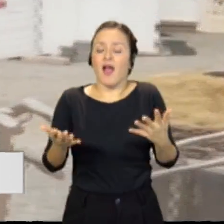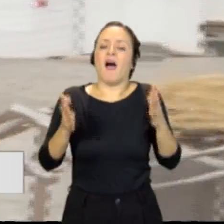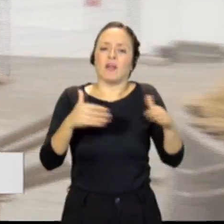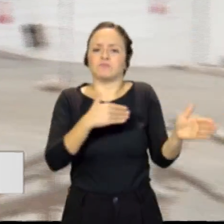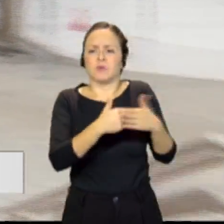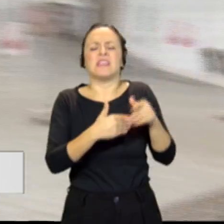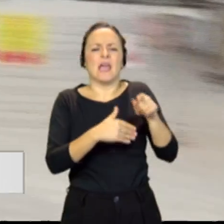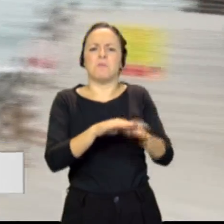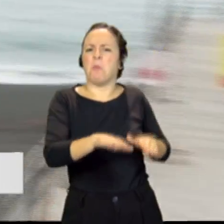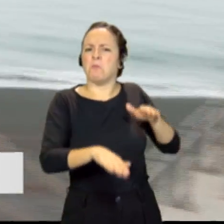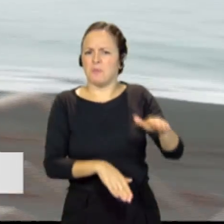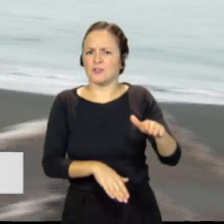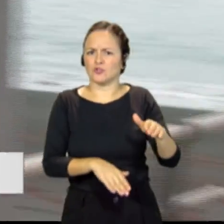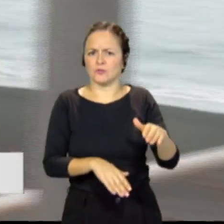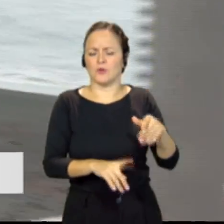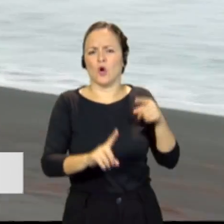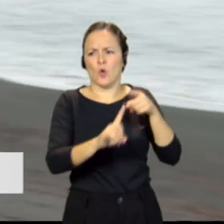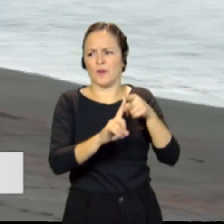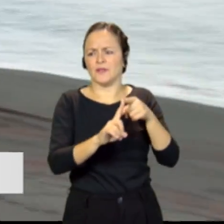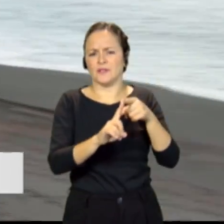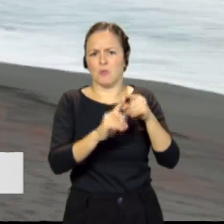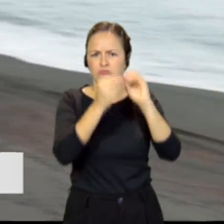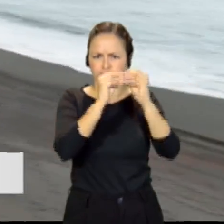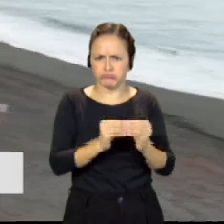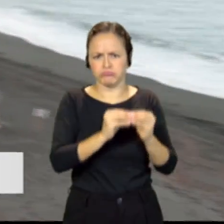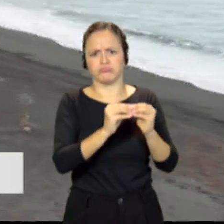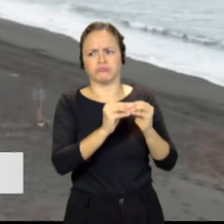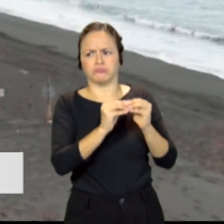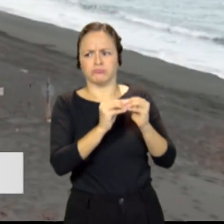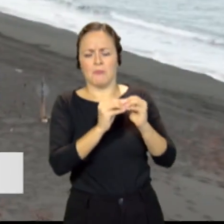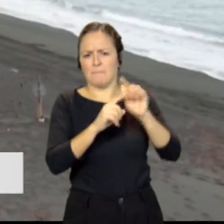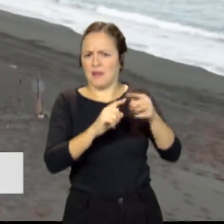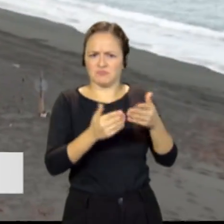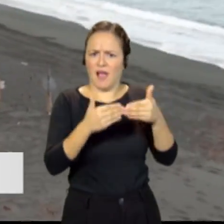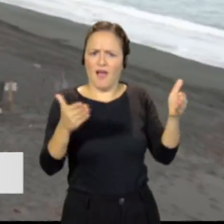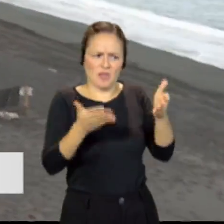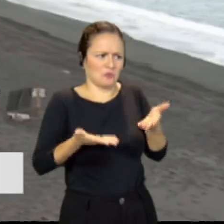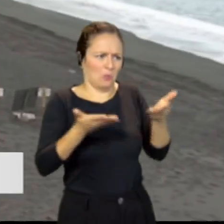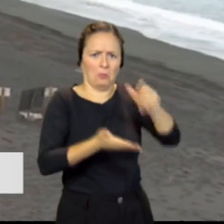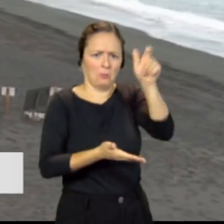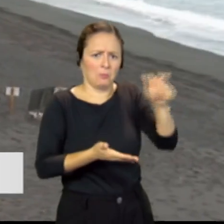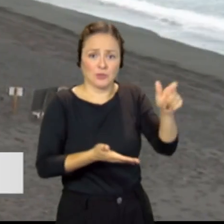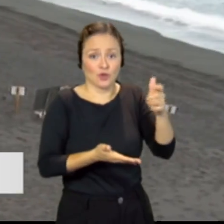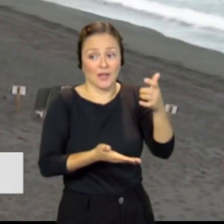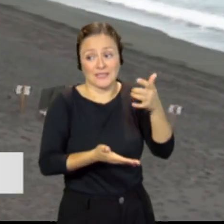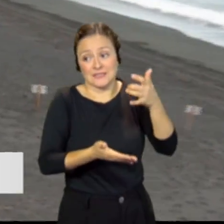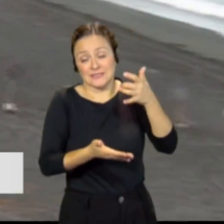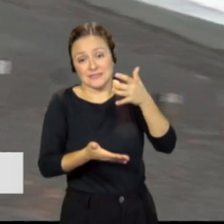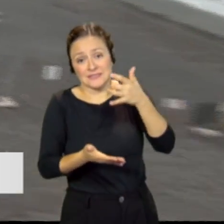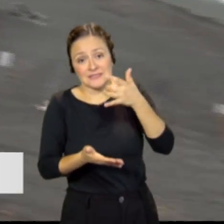primeros que ha querido dar el paso adelante para poder arreglarlo y ponerlo a disposición también. De las personas que podamos venir aquí